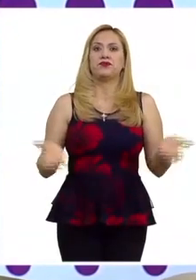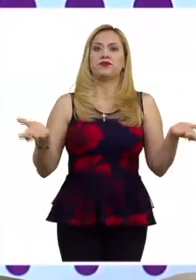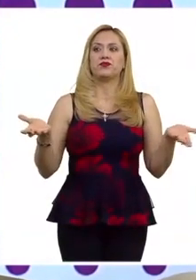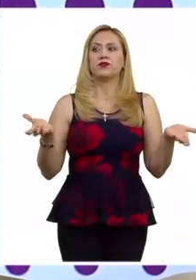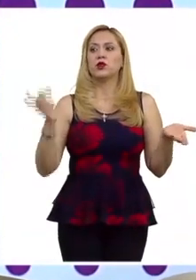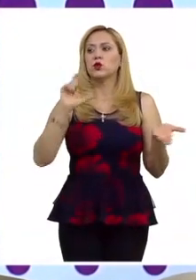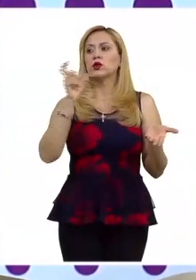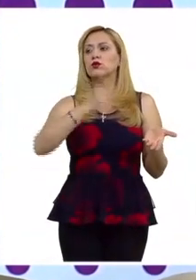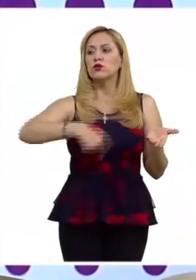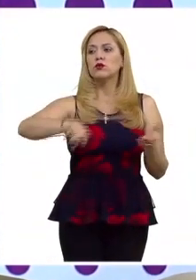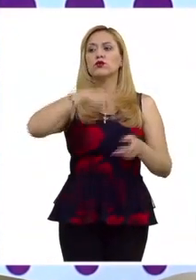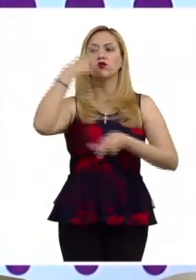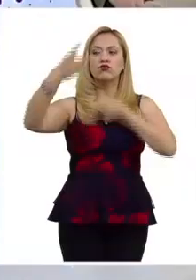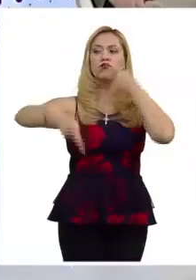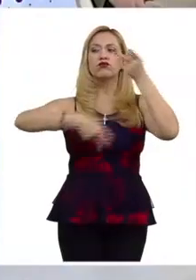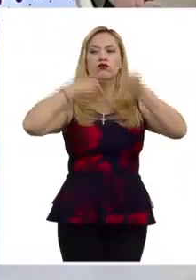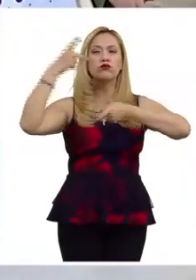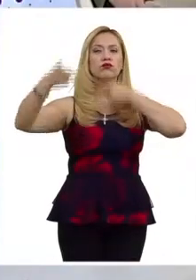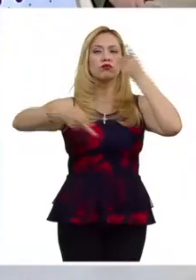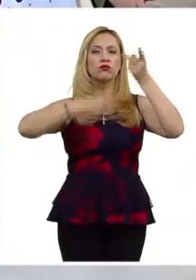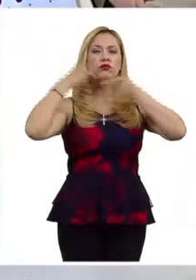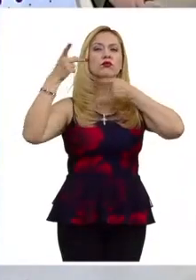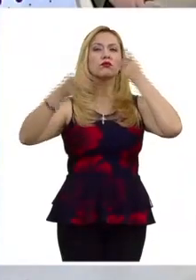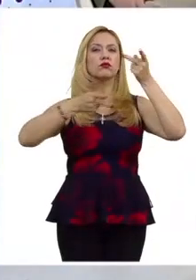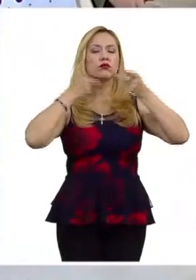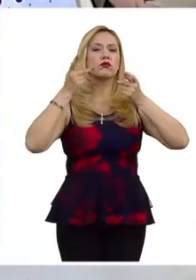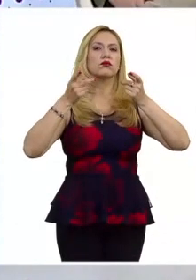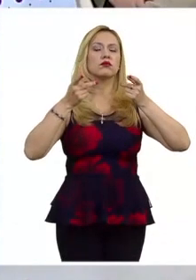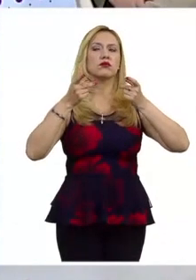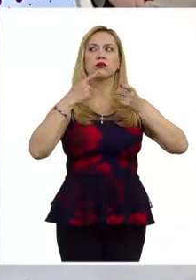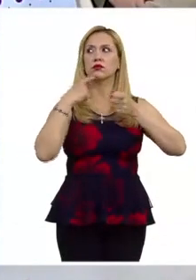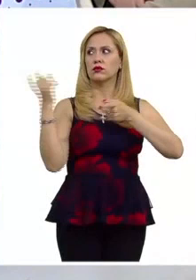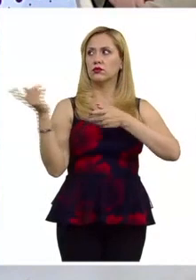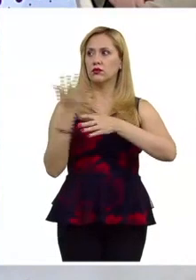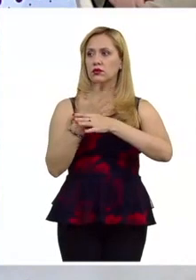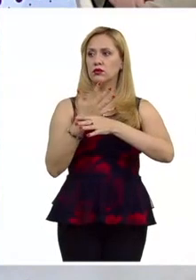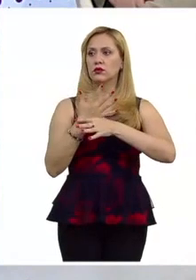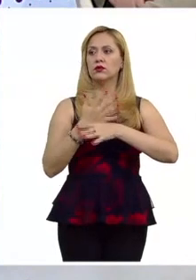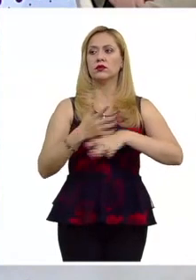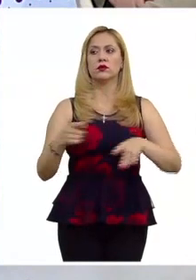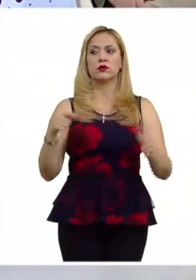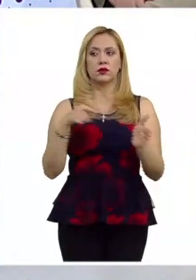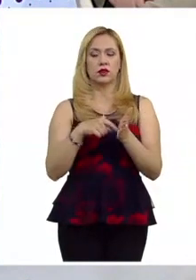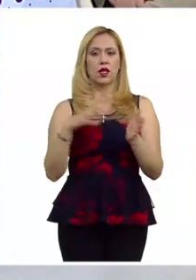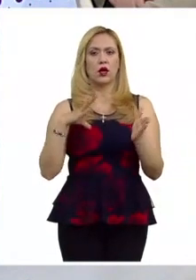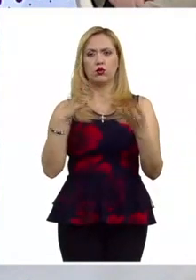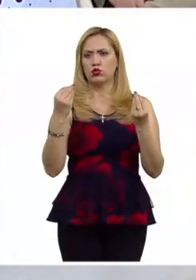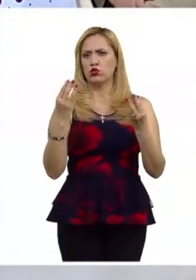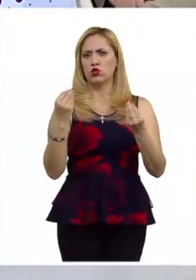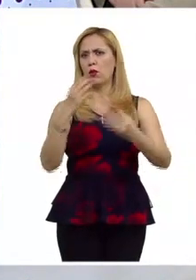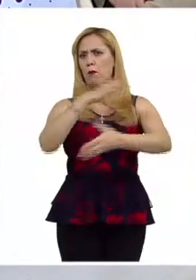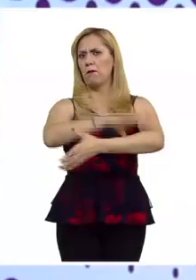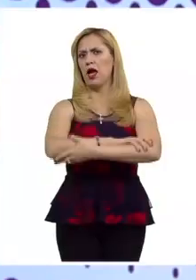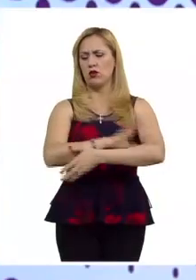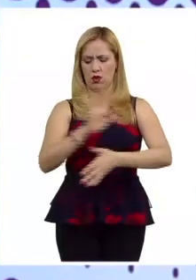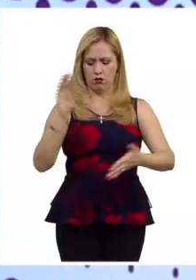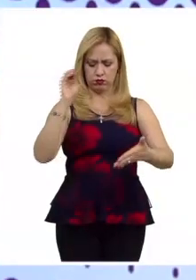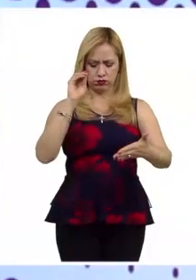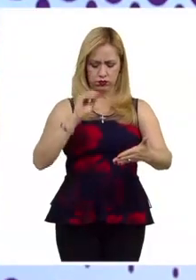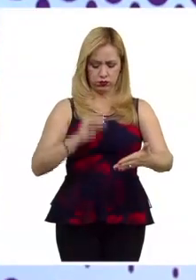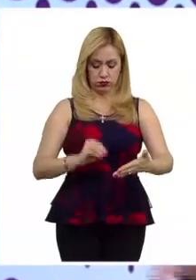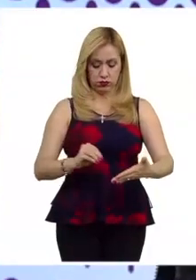discursos, como lo mencionaba Leopoldo, si bien están expresas en muchos pactos, no siempre